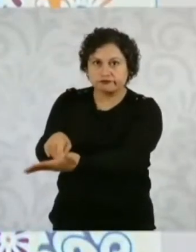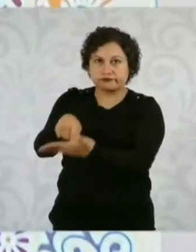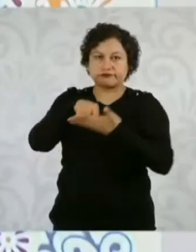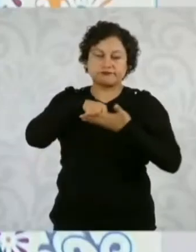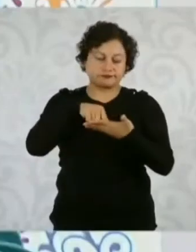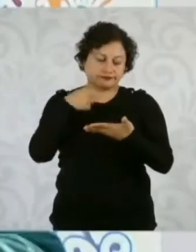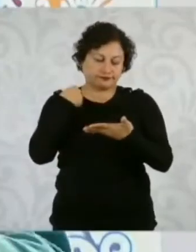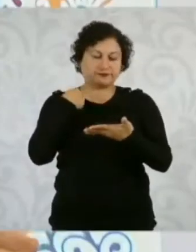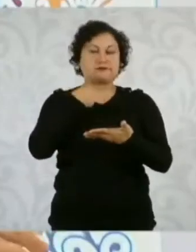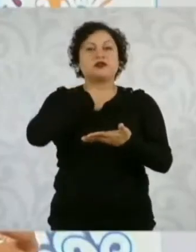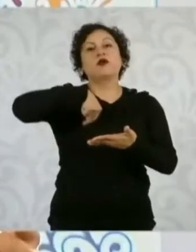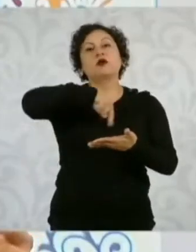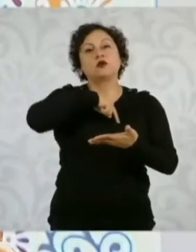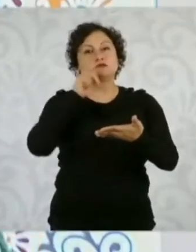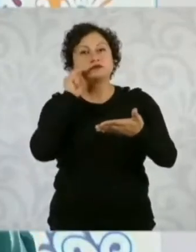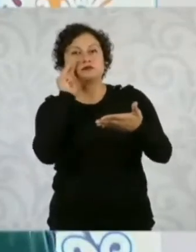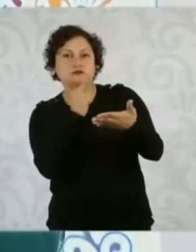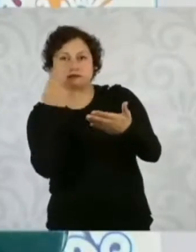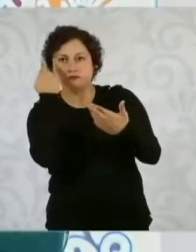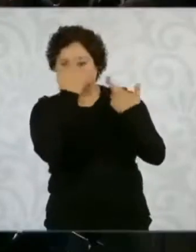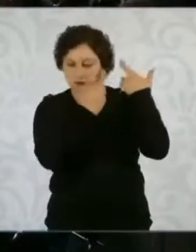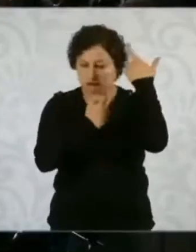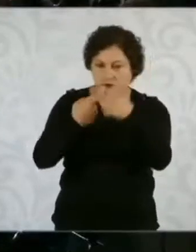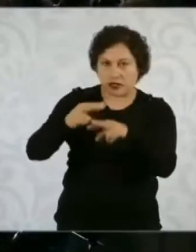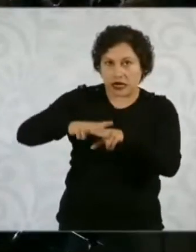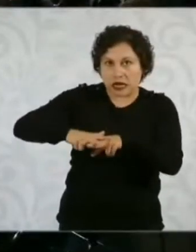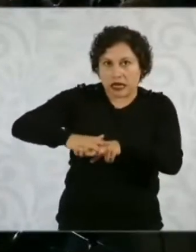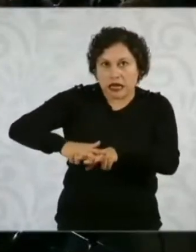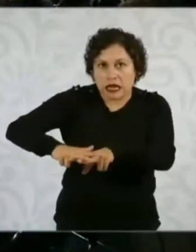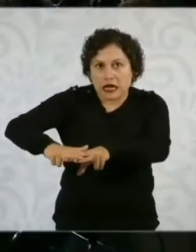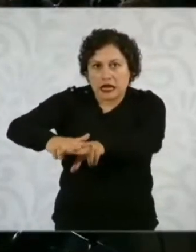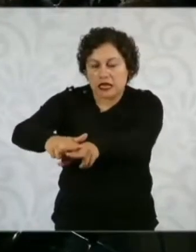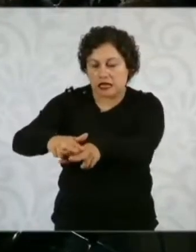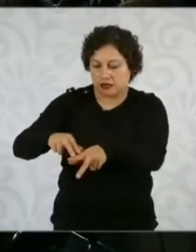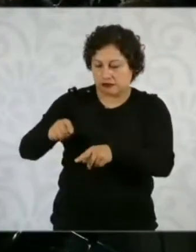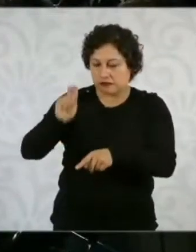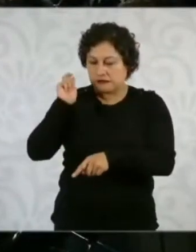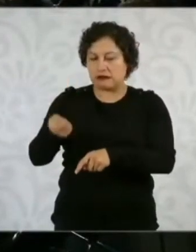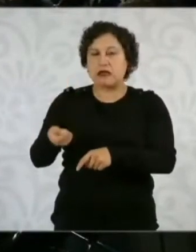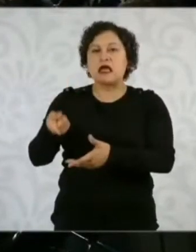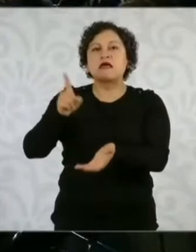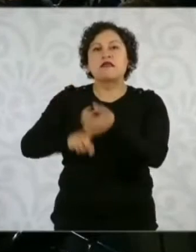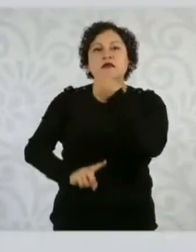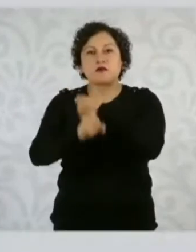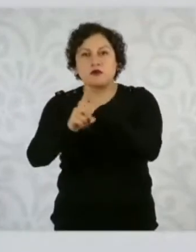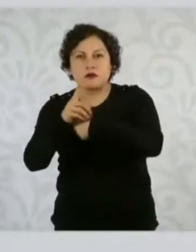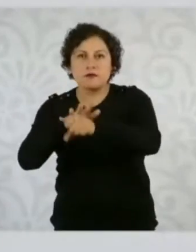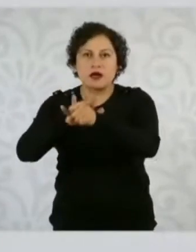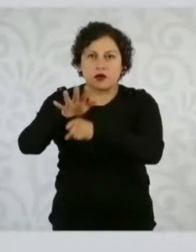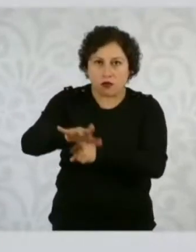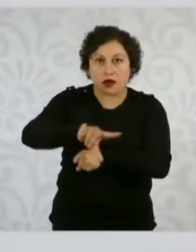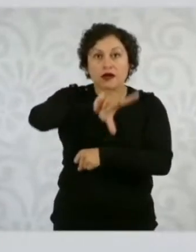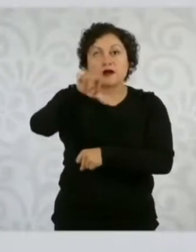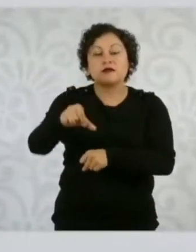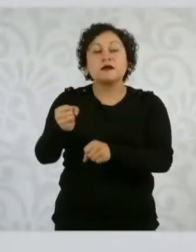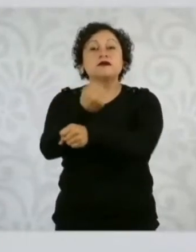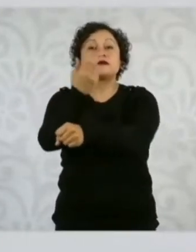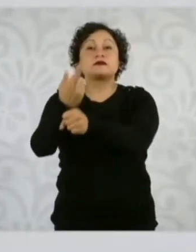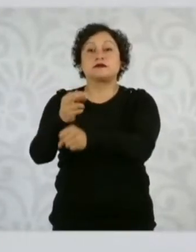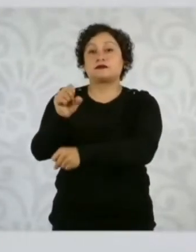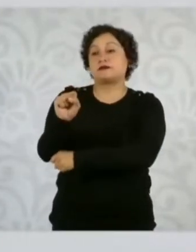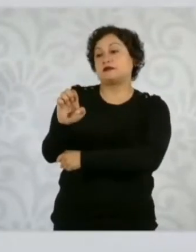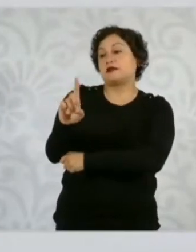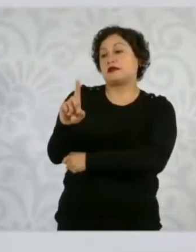en toda la vía, entra Sedatu para poder saber si tenemos todos los derechos de